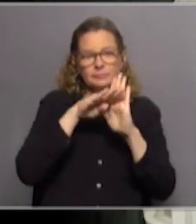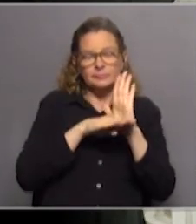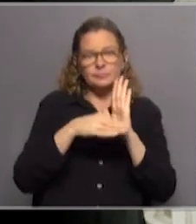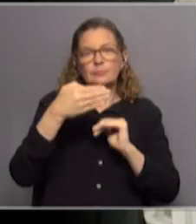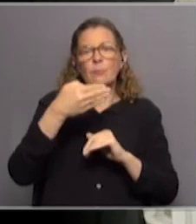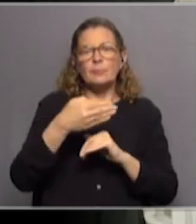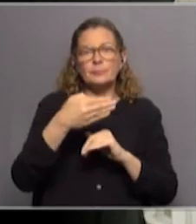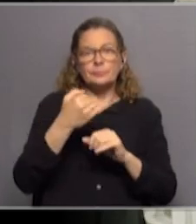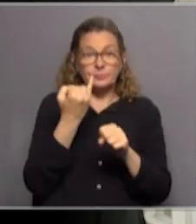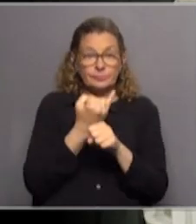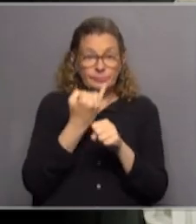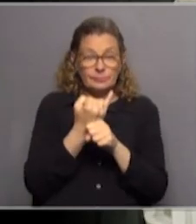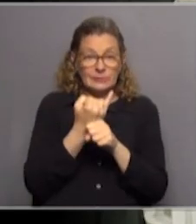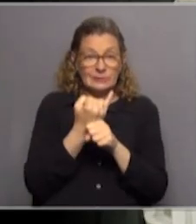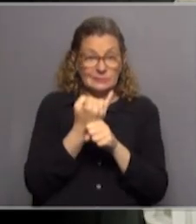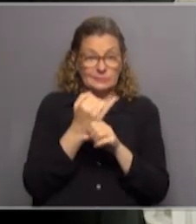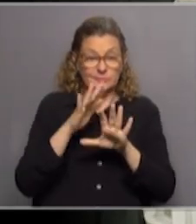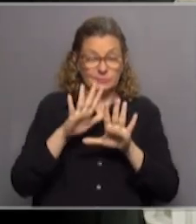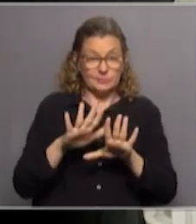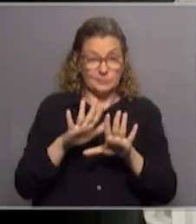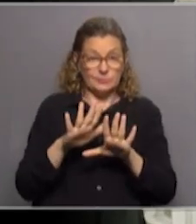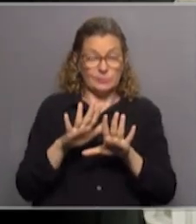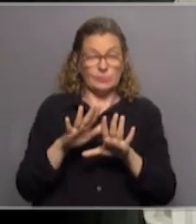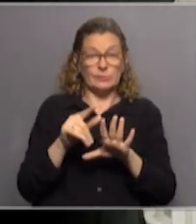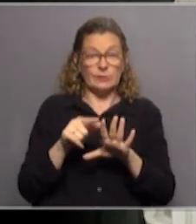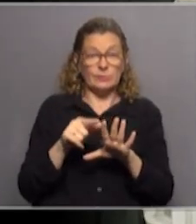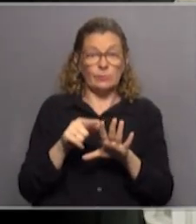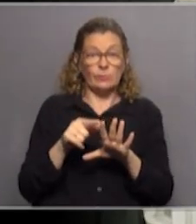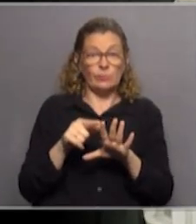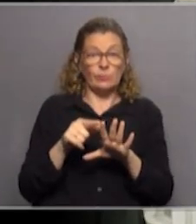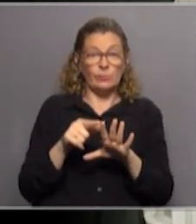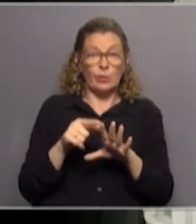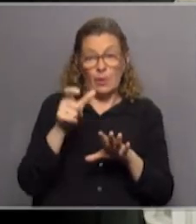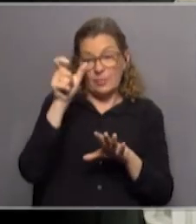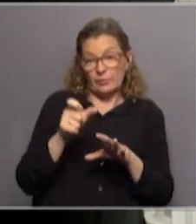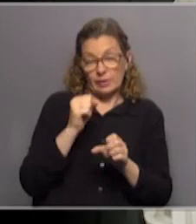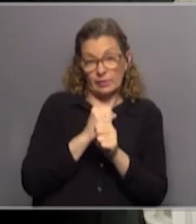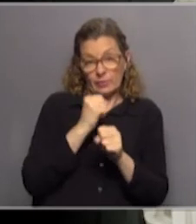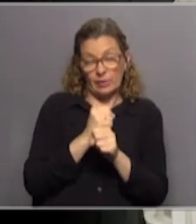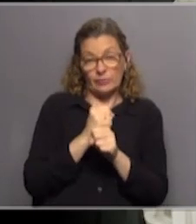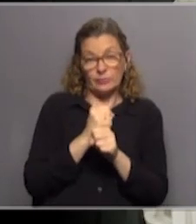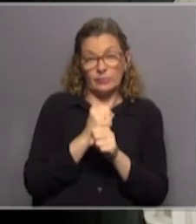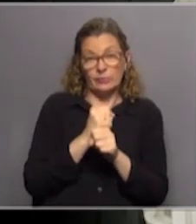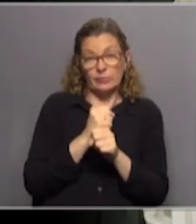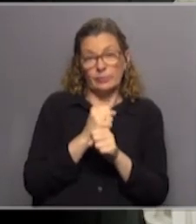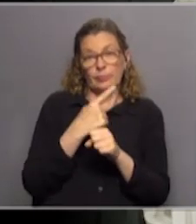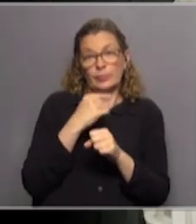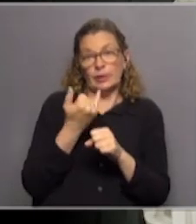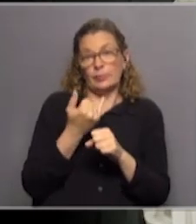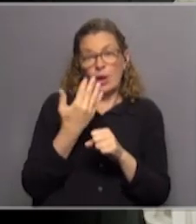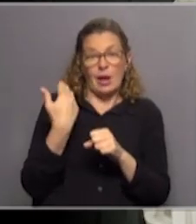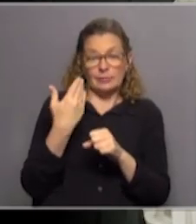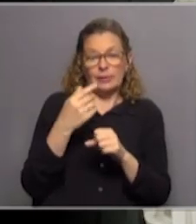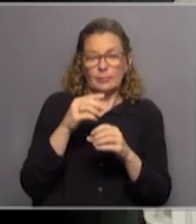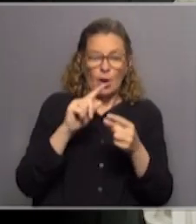que era que cuando la institución se quedaba con una, con los usuarios, debía, en una proporción X, que en su